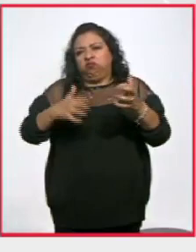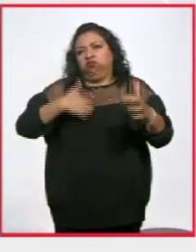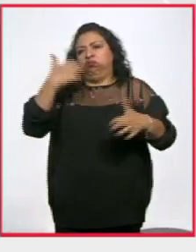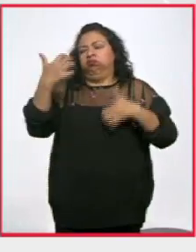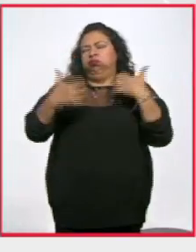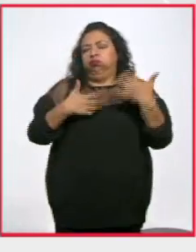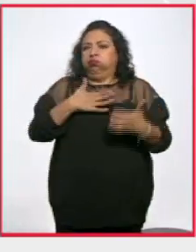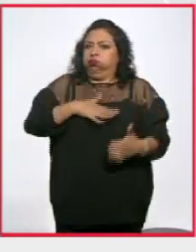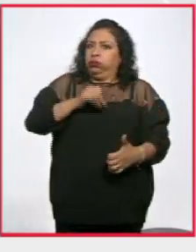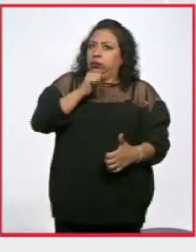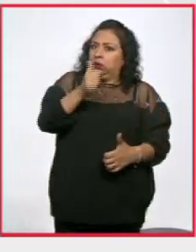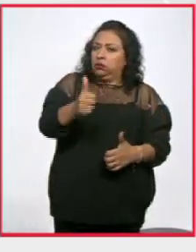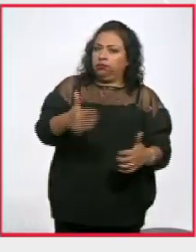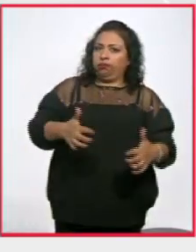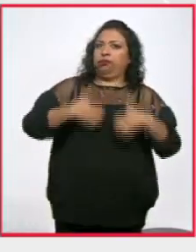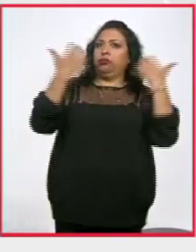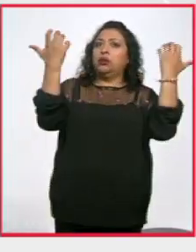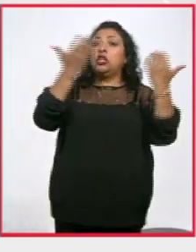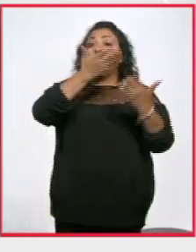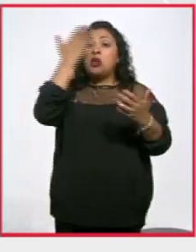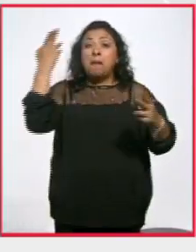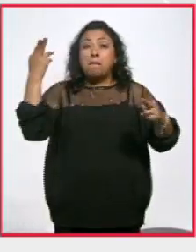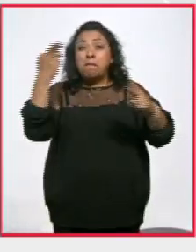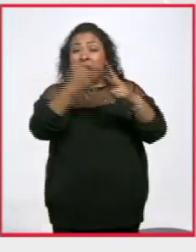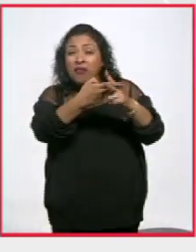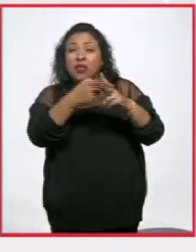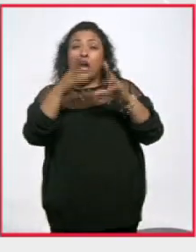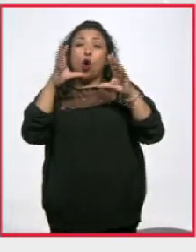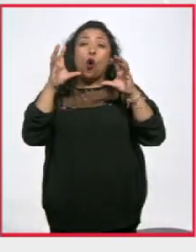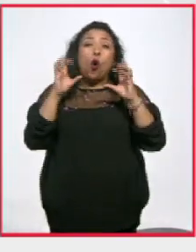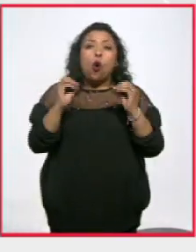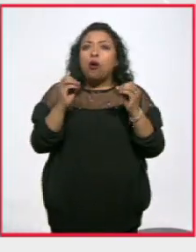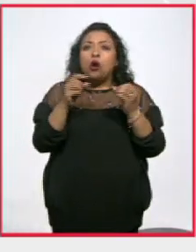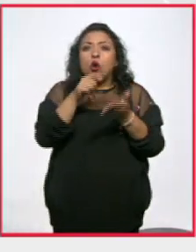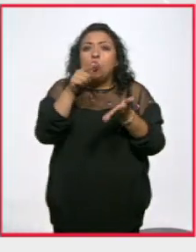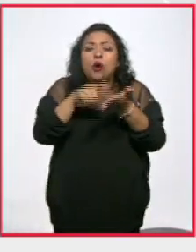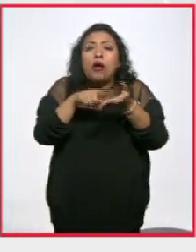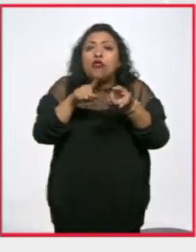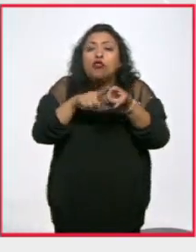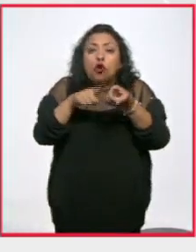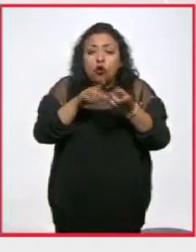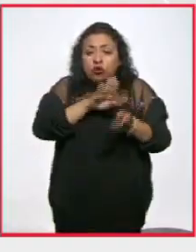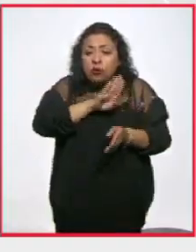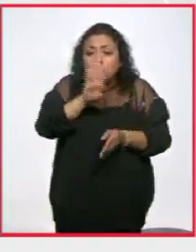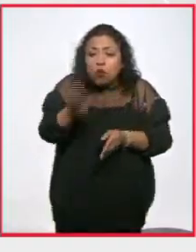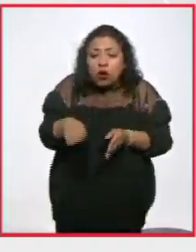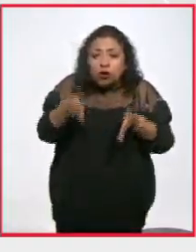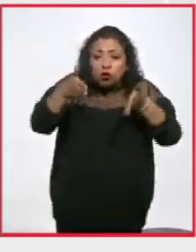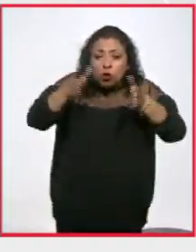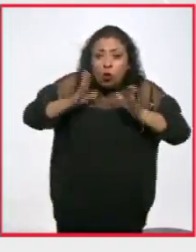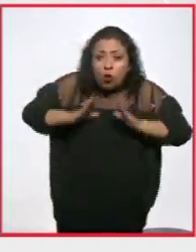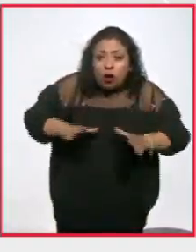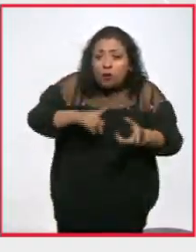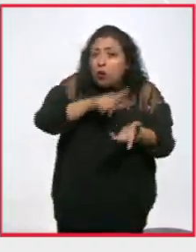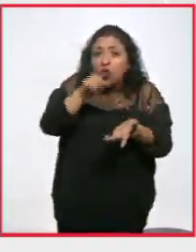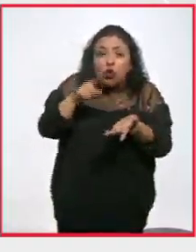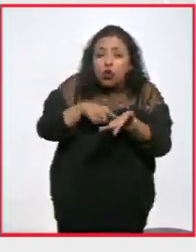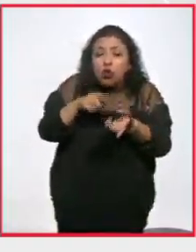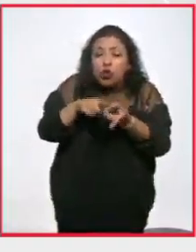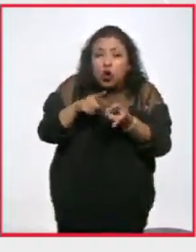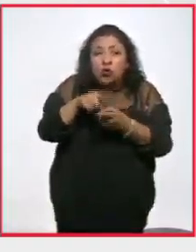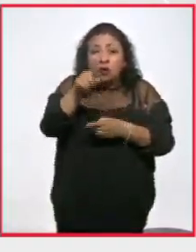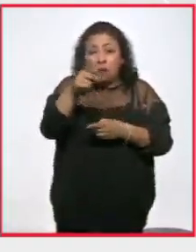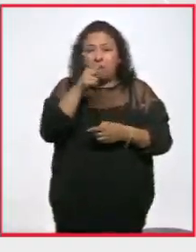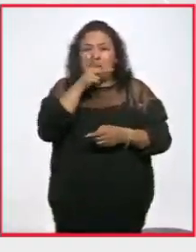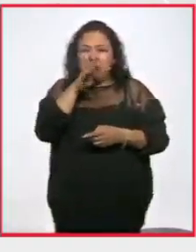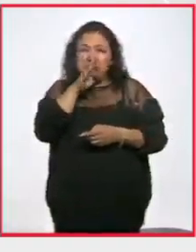indignación. No sabemos si fueron asesinados ni en dado caso dónde se hallan sus cuerpos. Para sus padres y familiares son una